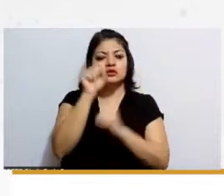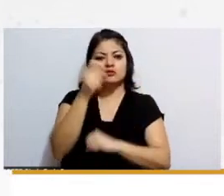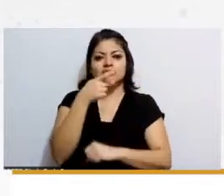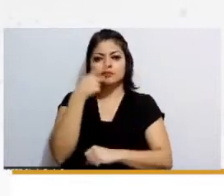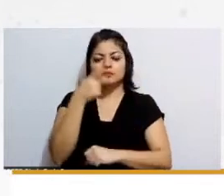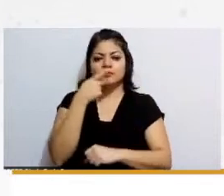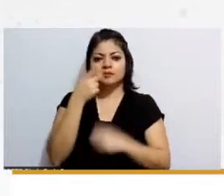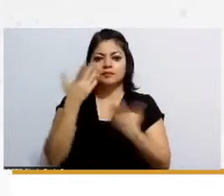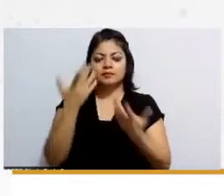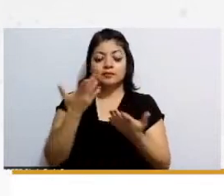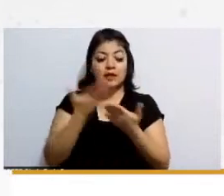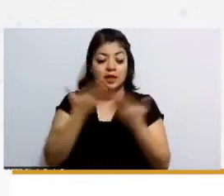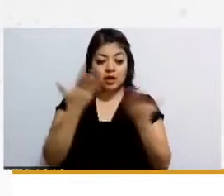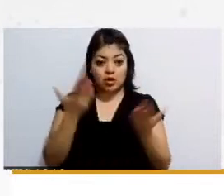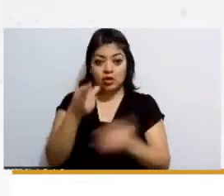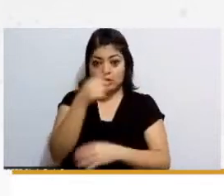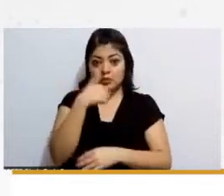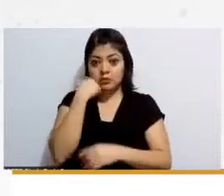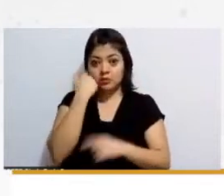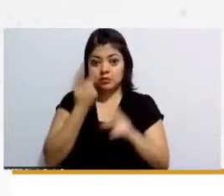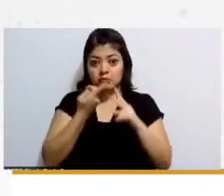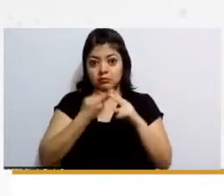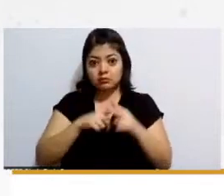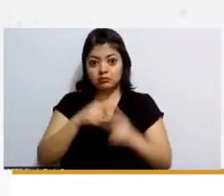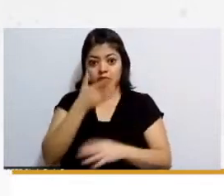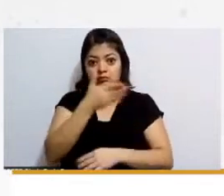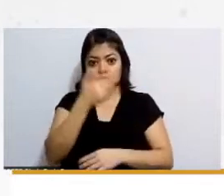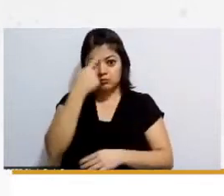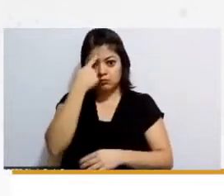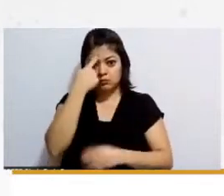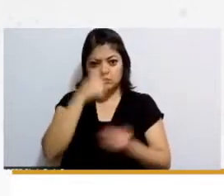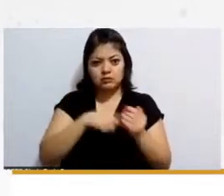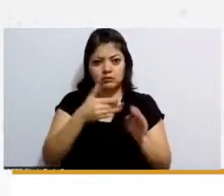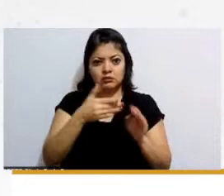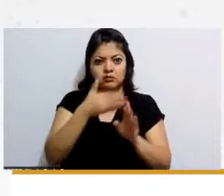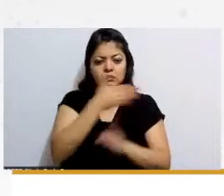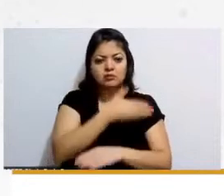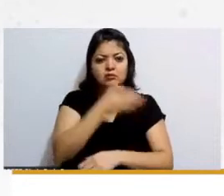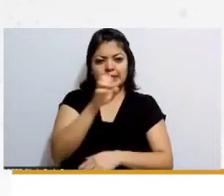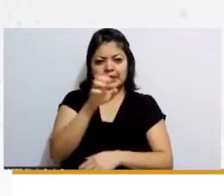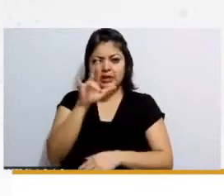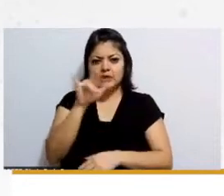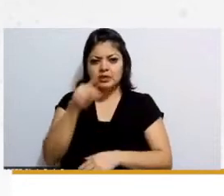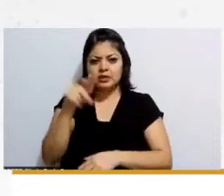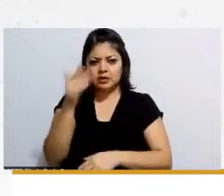entonces si quieren empecemos al revés creo que la vez pasada empezó no a mí empezamos contigo Erika